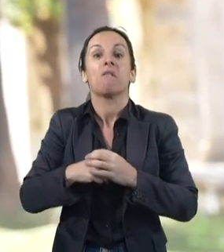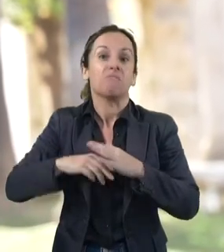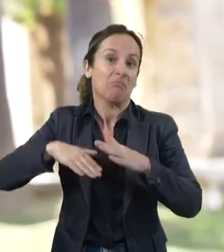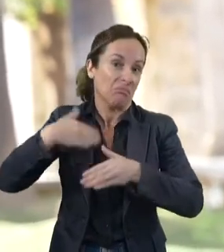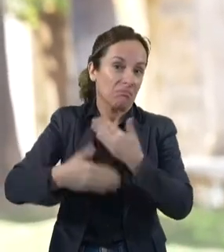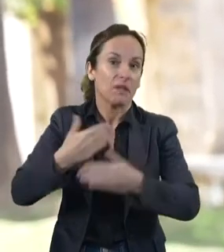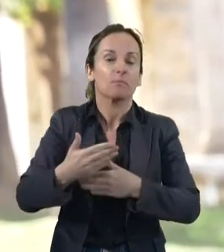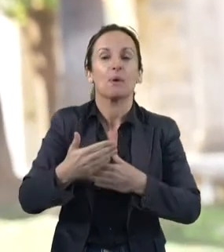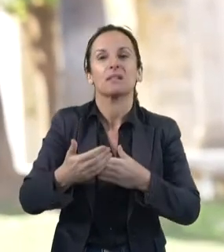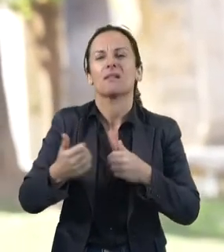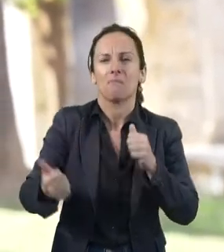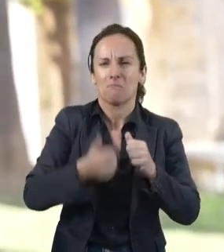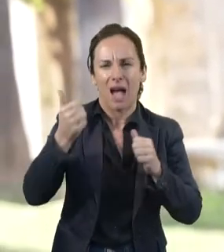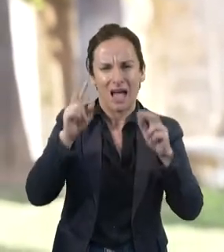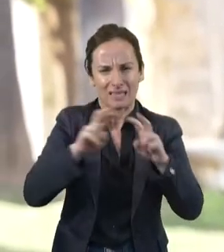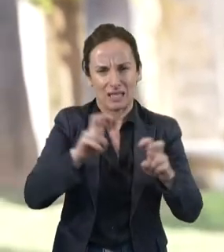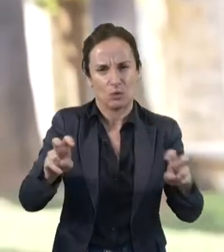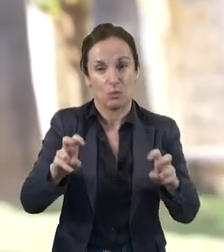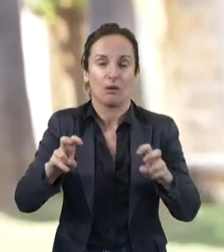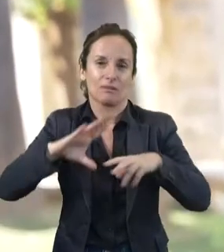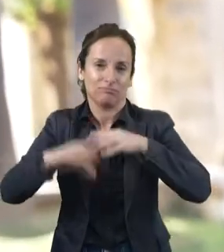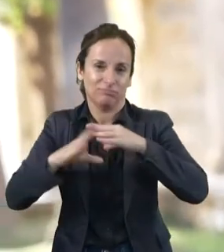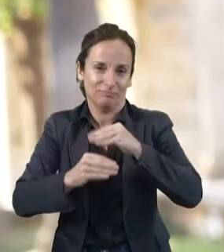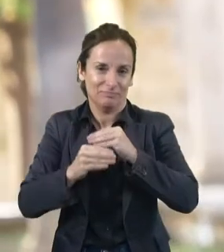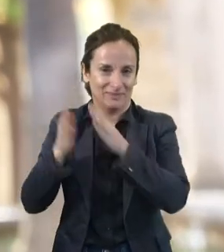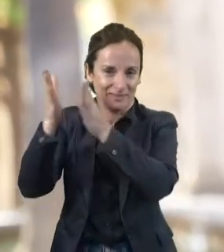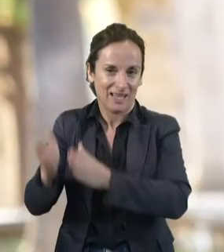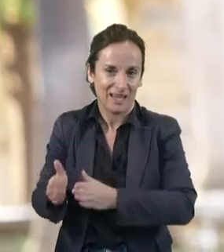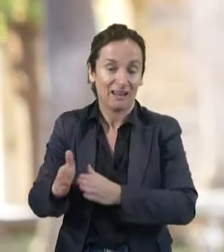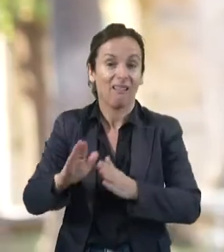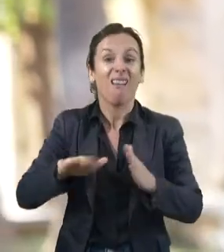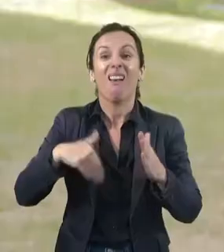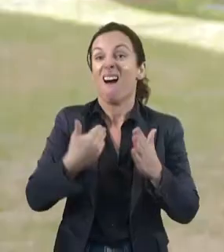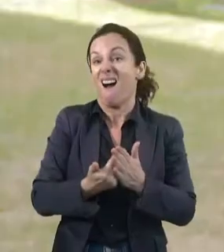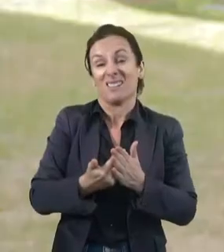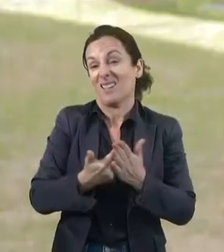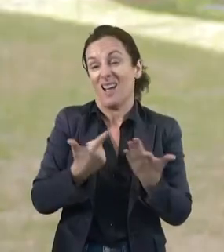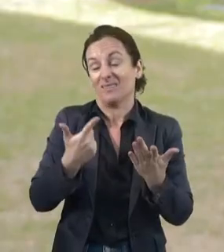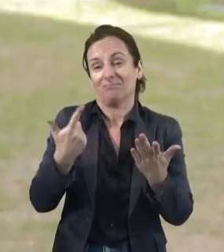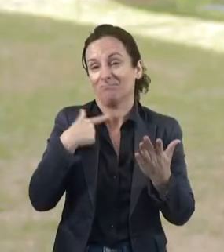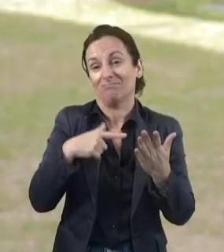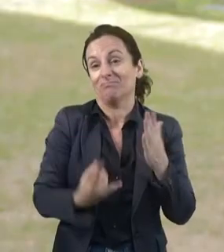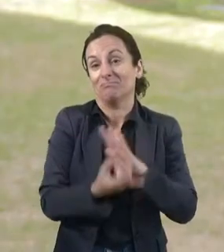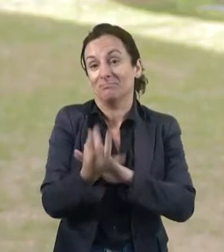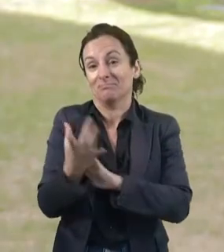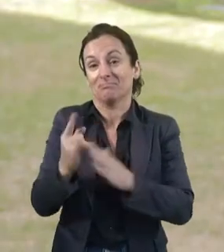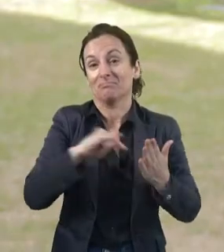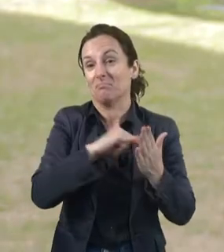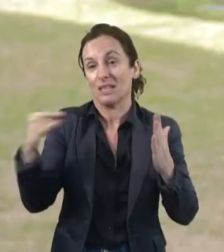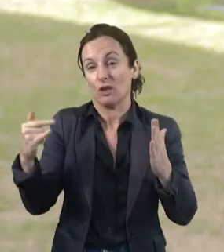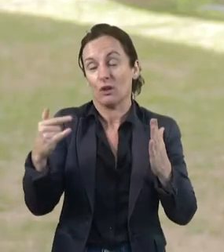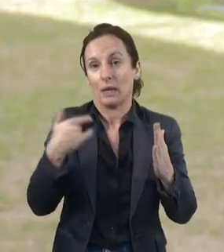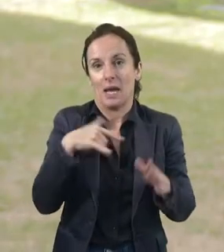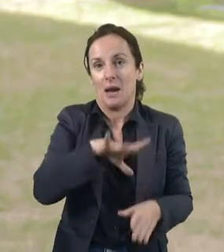también como concretando, detallando, hasta llegar al punto de metodologías que podemos conocer y aplicar de manera mucho más